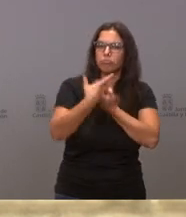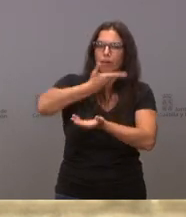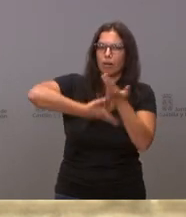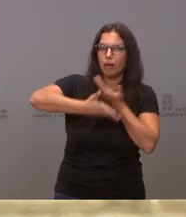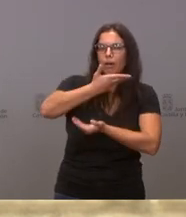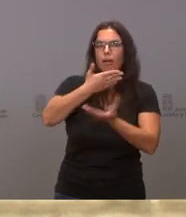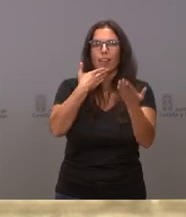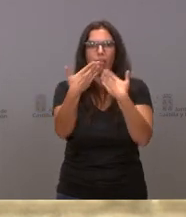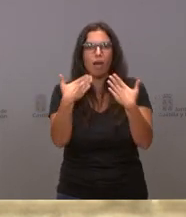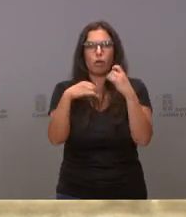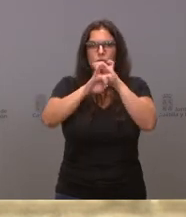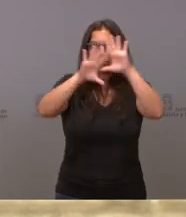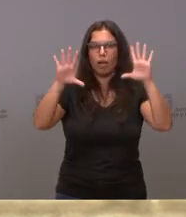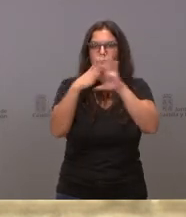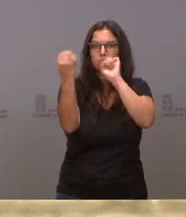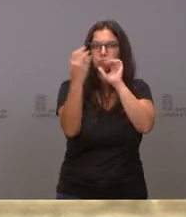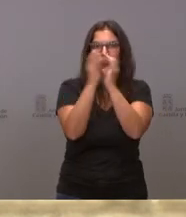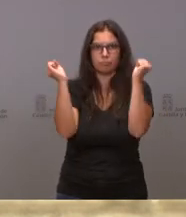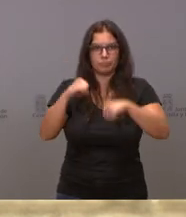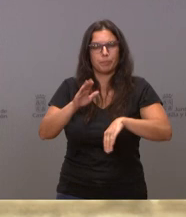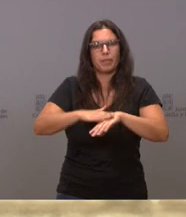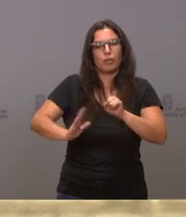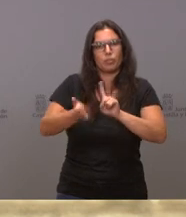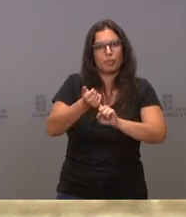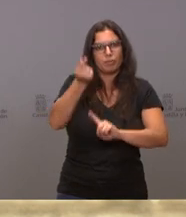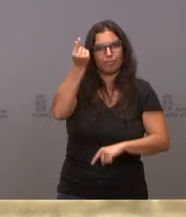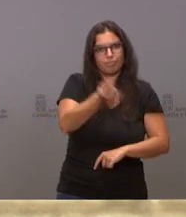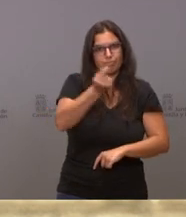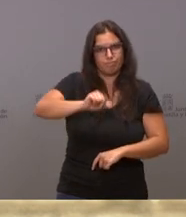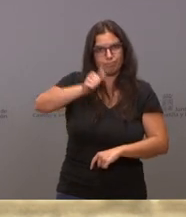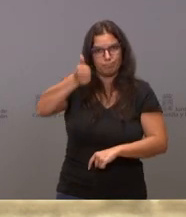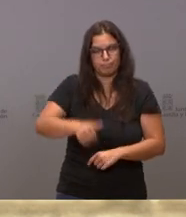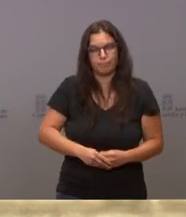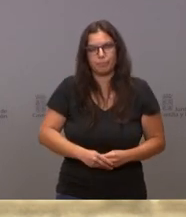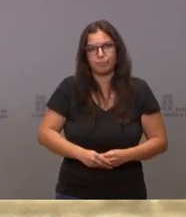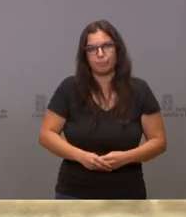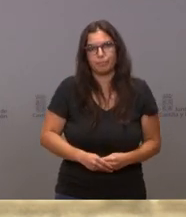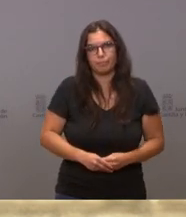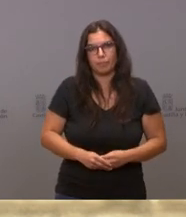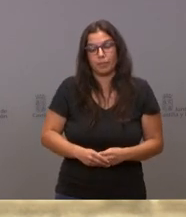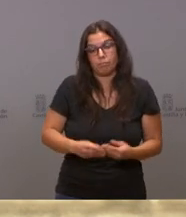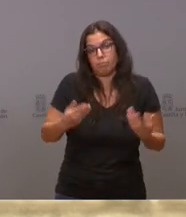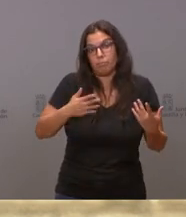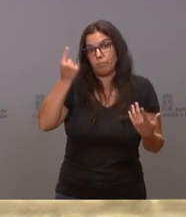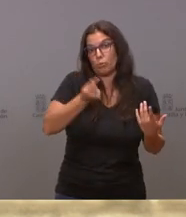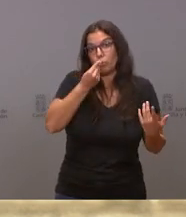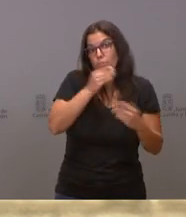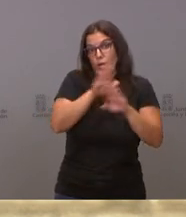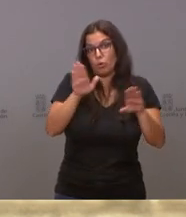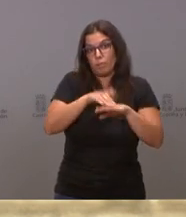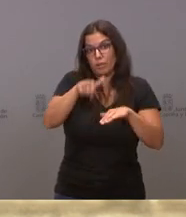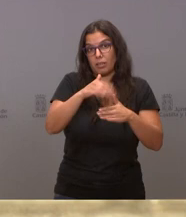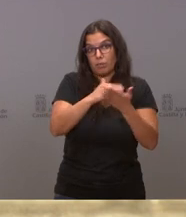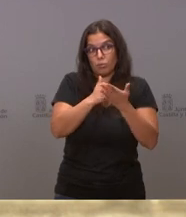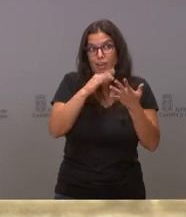entendimiento y al pacto para aprobación de los presupuestos, los mejores para nuestra comunidad, los que